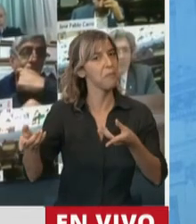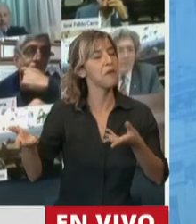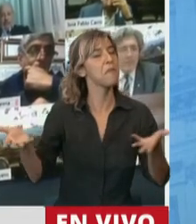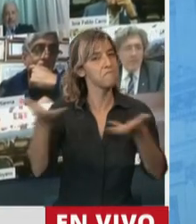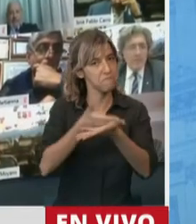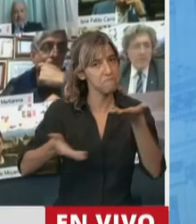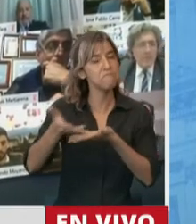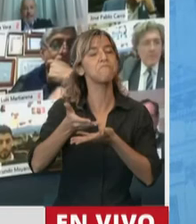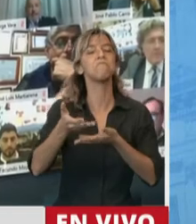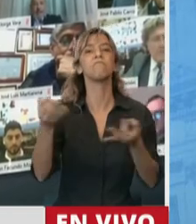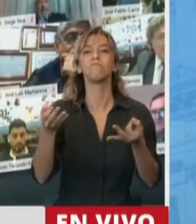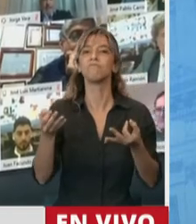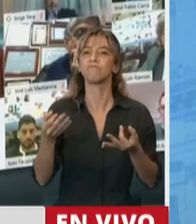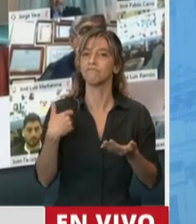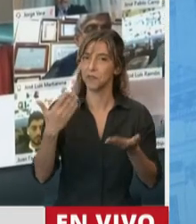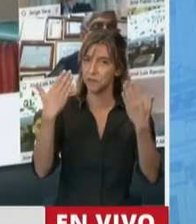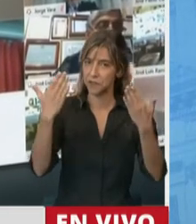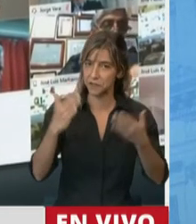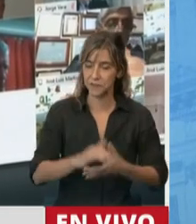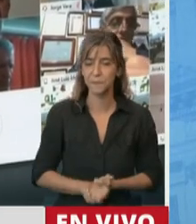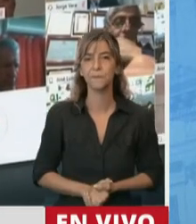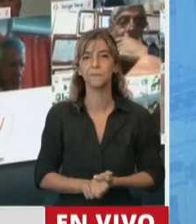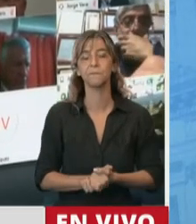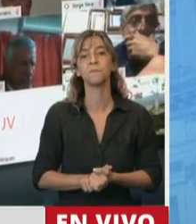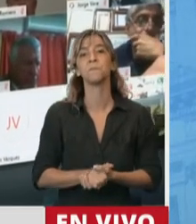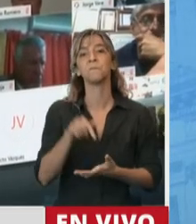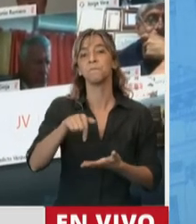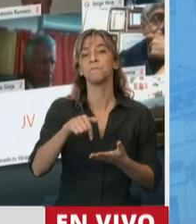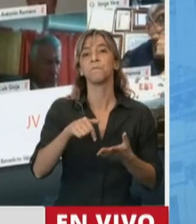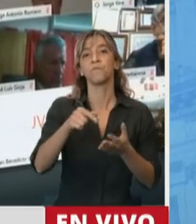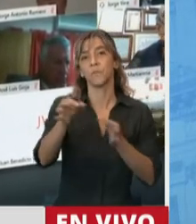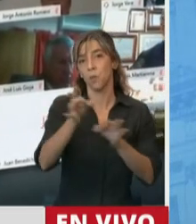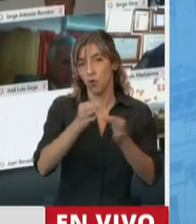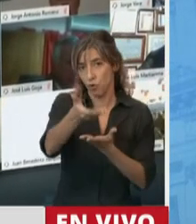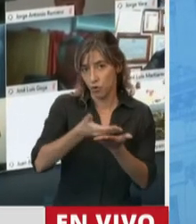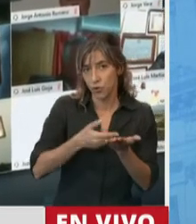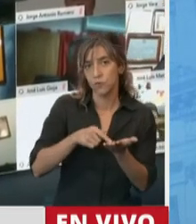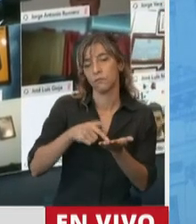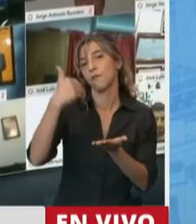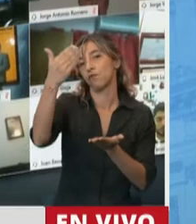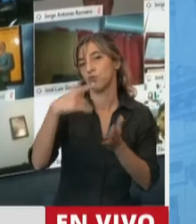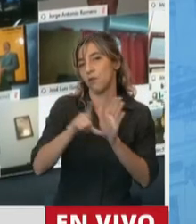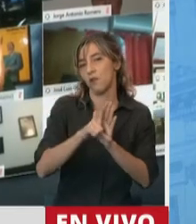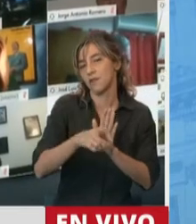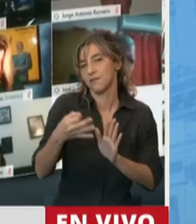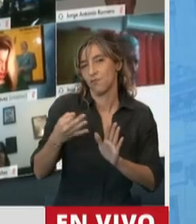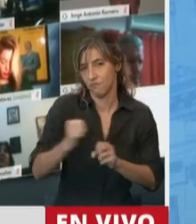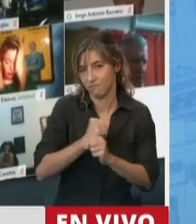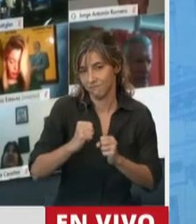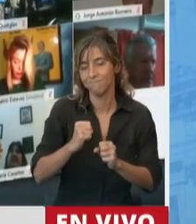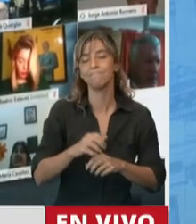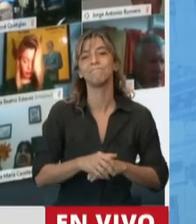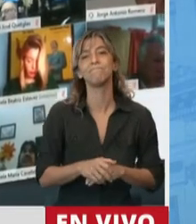Segundo, destacar que este proyecto y esta futura ley, que no tengo dudas que va a salir, tiene gran